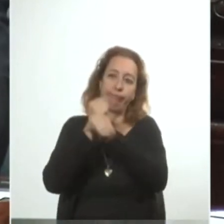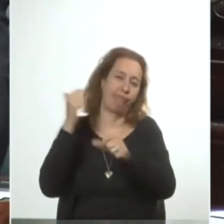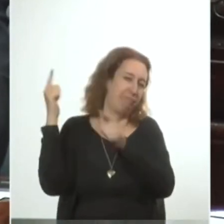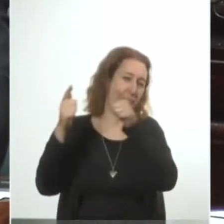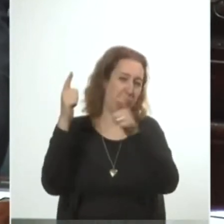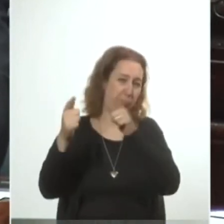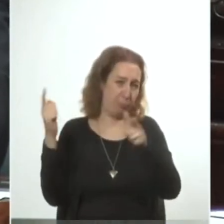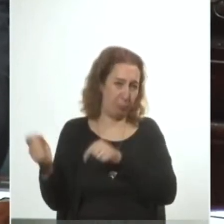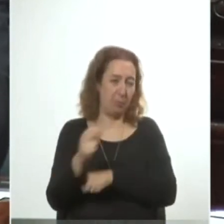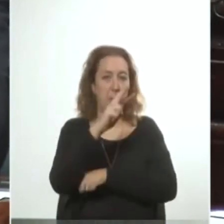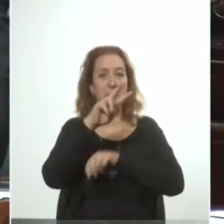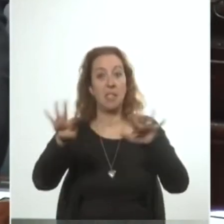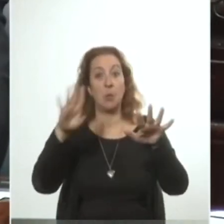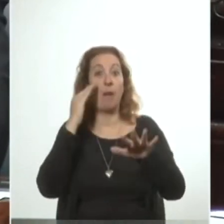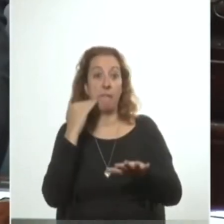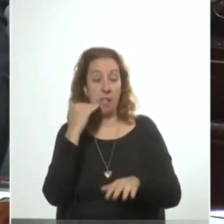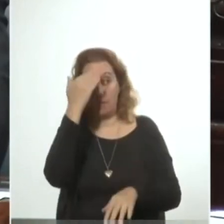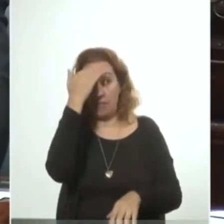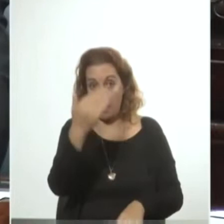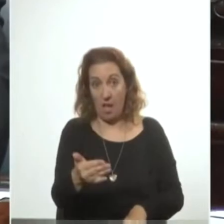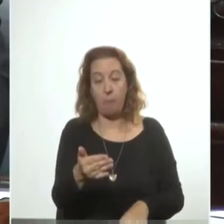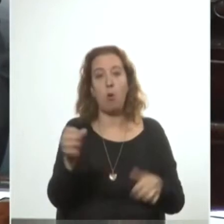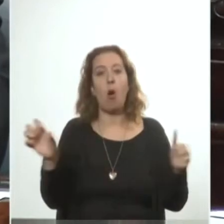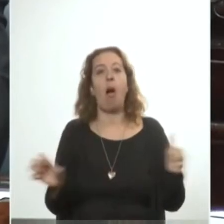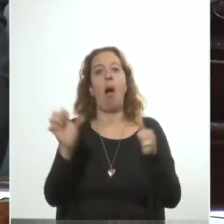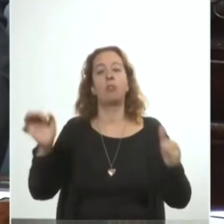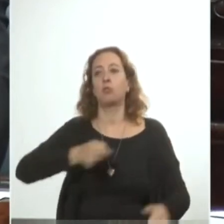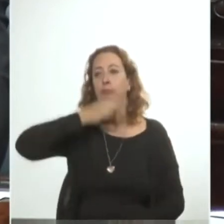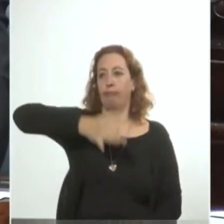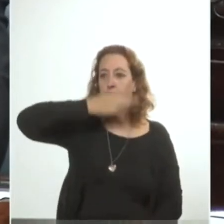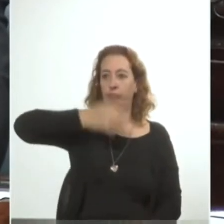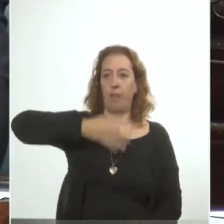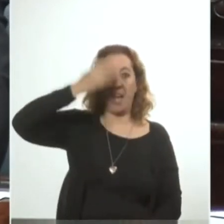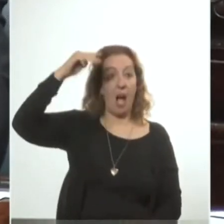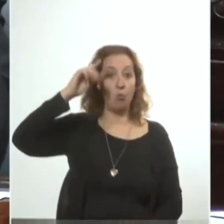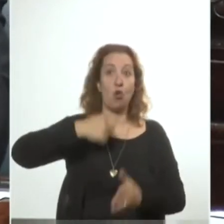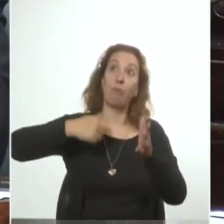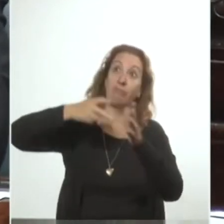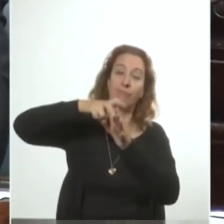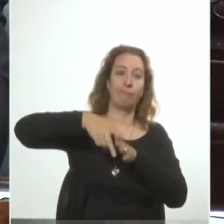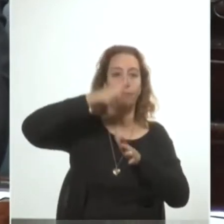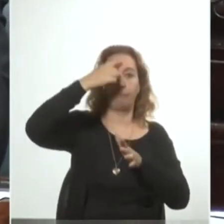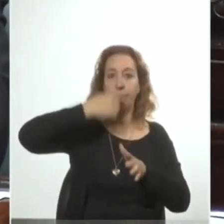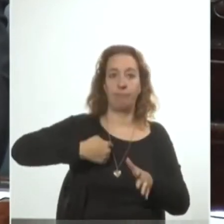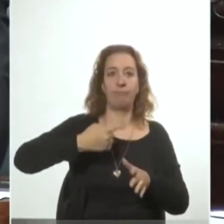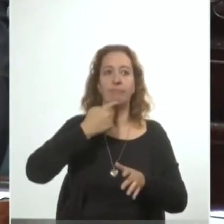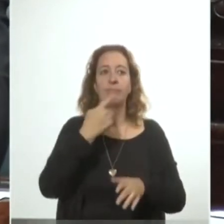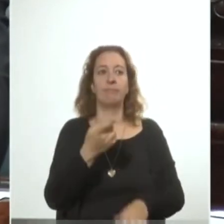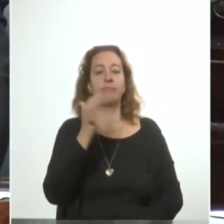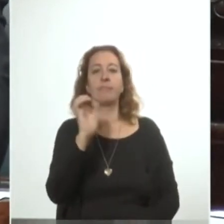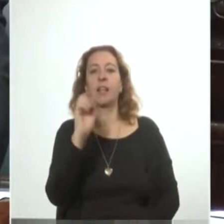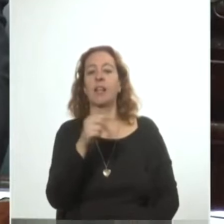de abril, el Frente Amplio realiza un acto en el Gaucho, donde el general Sereñi planteó, inevitablemente la guerra